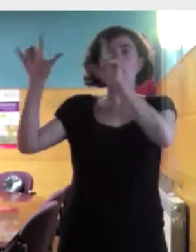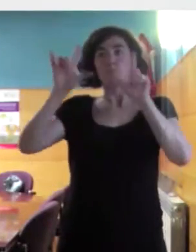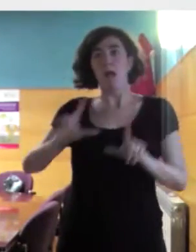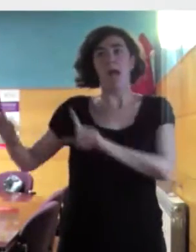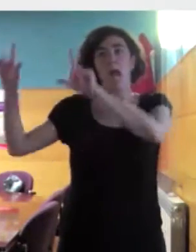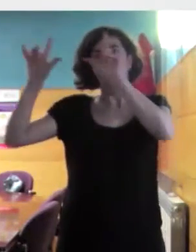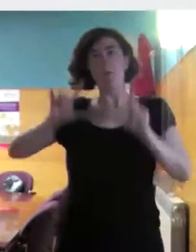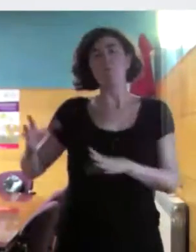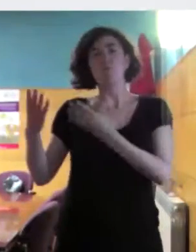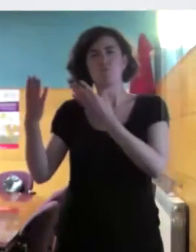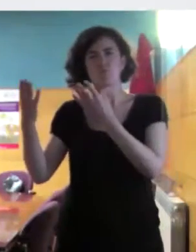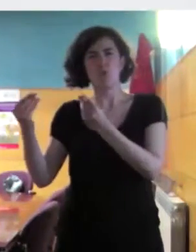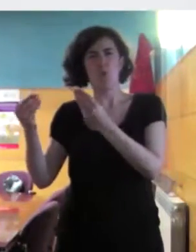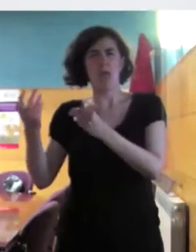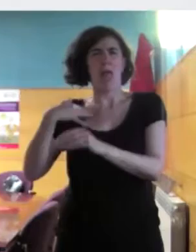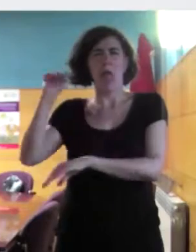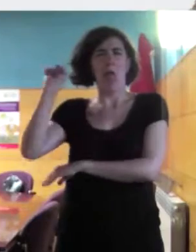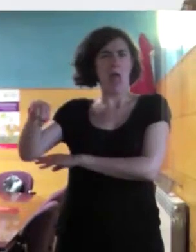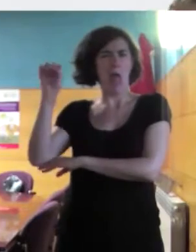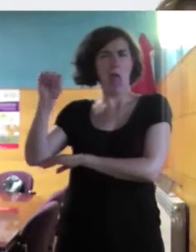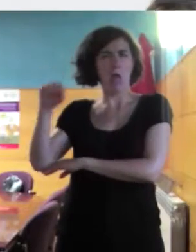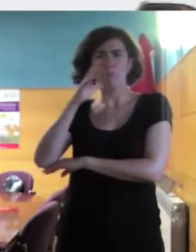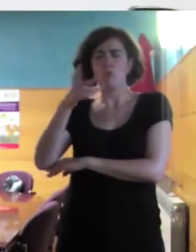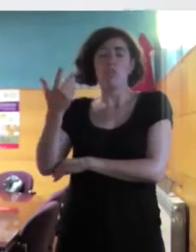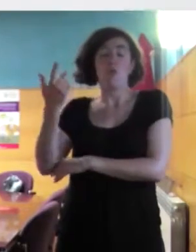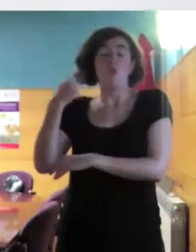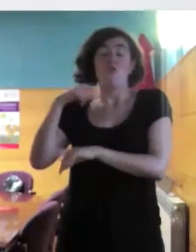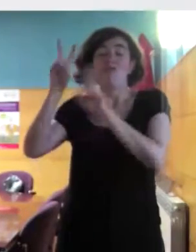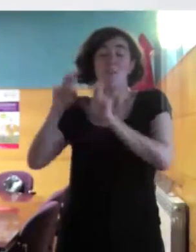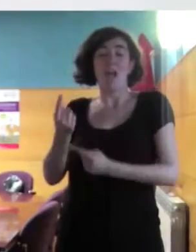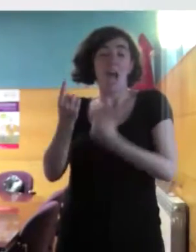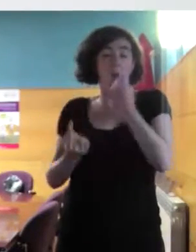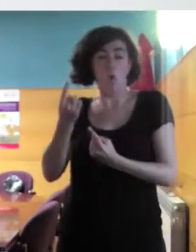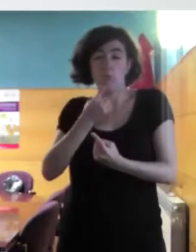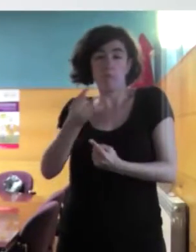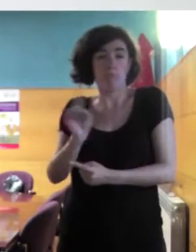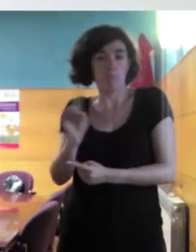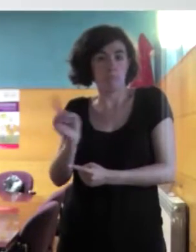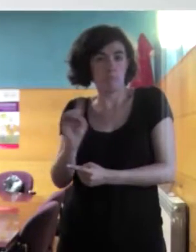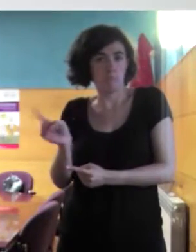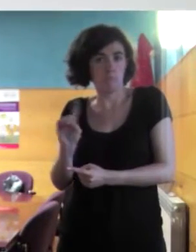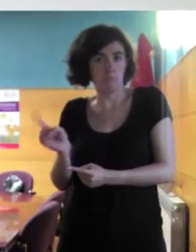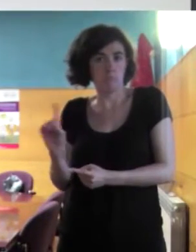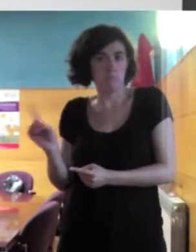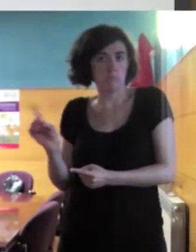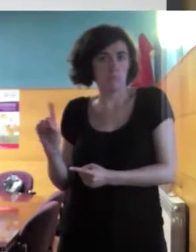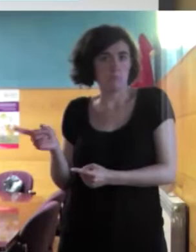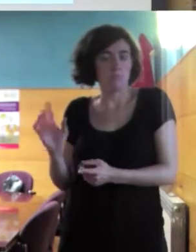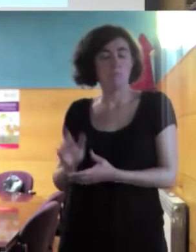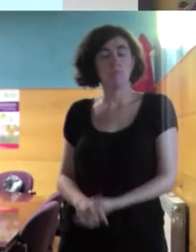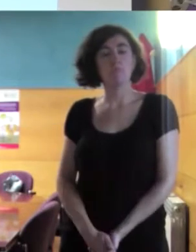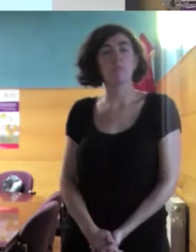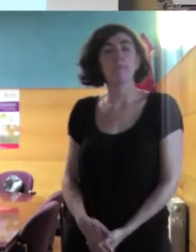les hagáis caso, porque tengo aquí muchas cosas de las que no voy a hablar, pero bueno, si tenemos que regresar a alguna pantalla, pues así tengo posibilidad de regresar.